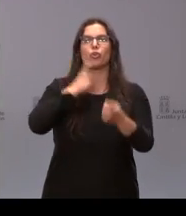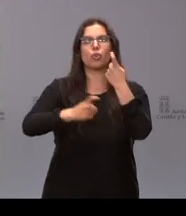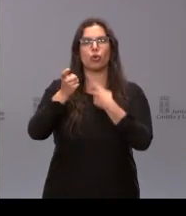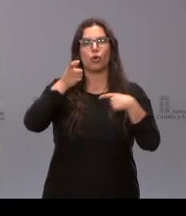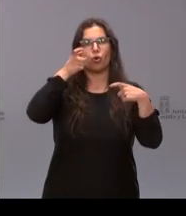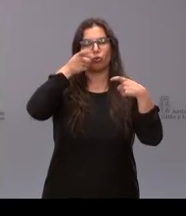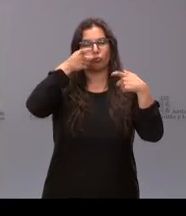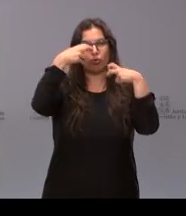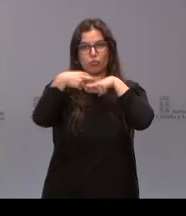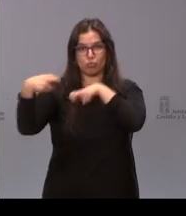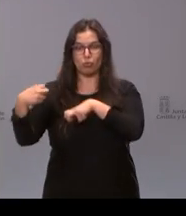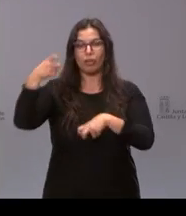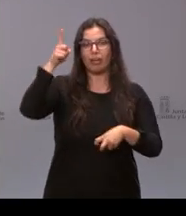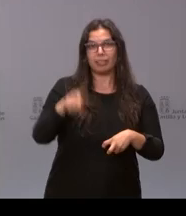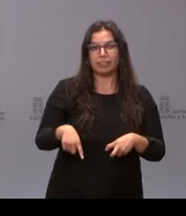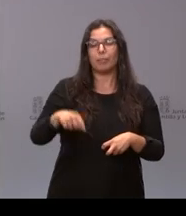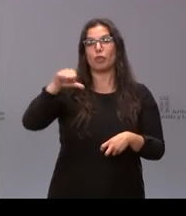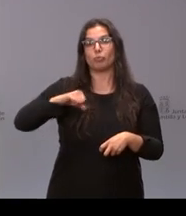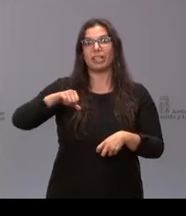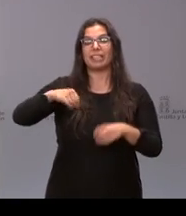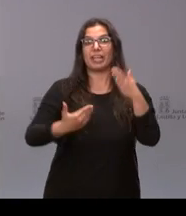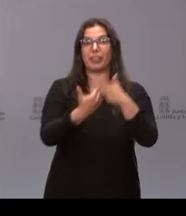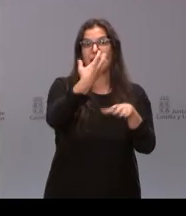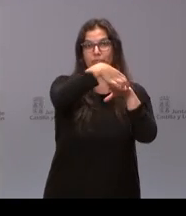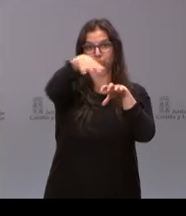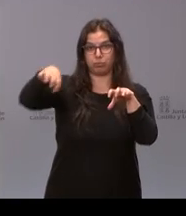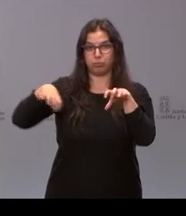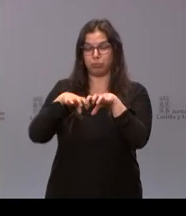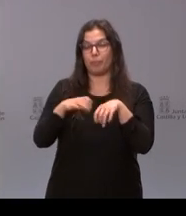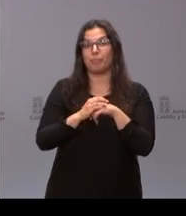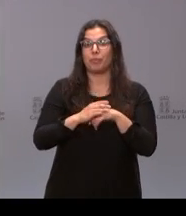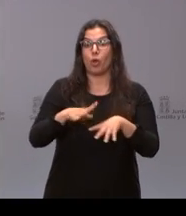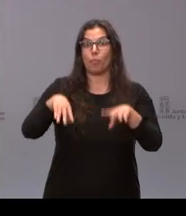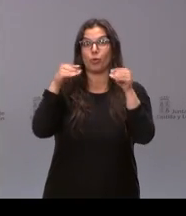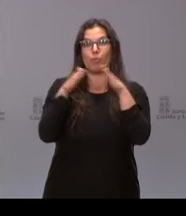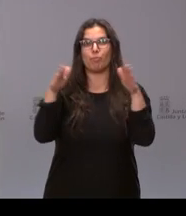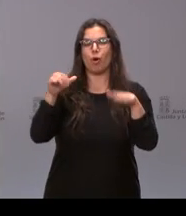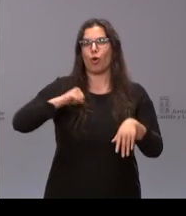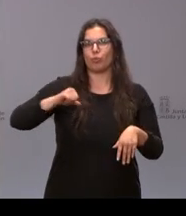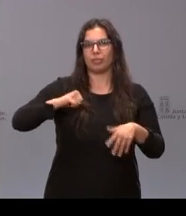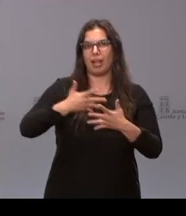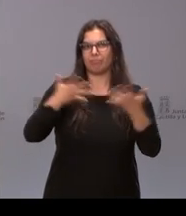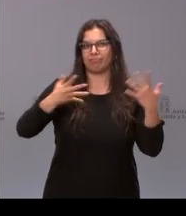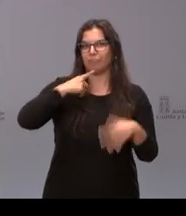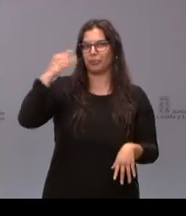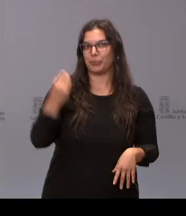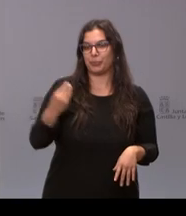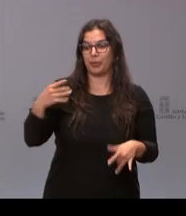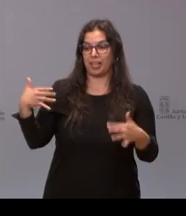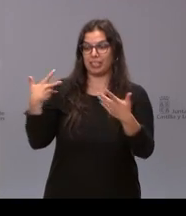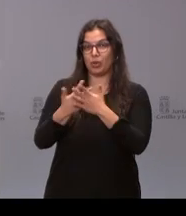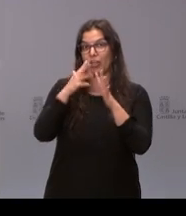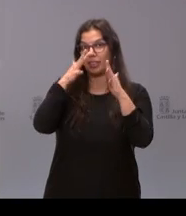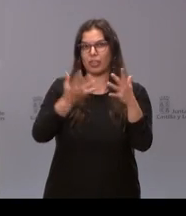puestos entre los diferentes hospitales de día. Burgos estrenaba su gran hospital, que a lo largo de estos 10 años ha mantenido su